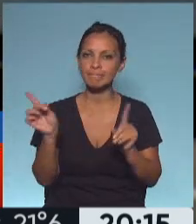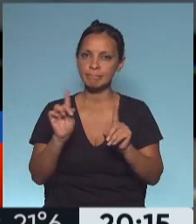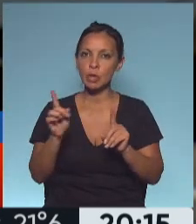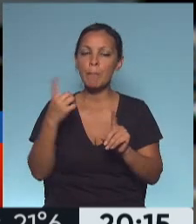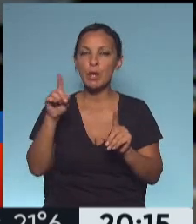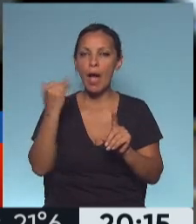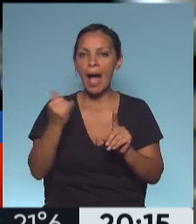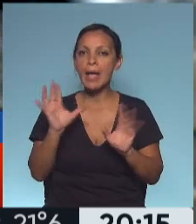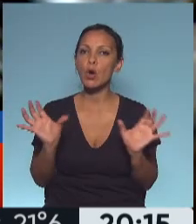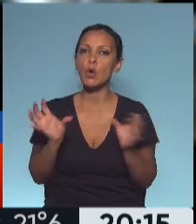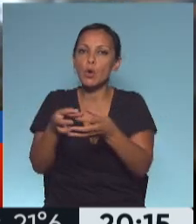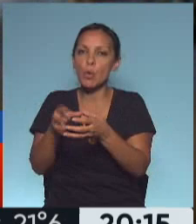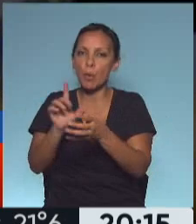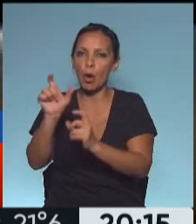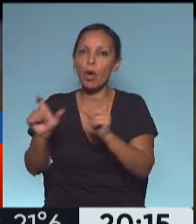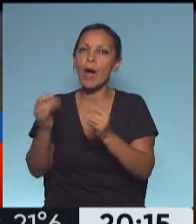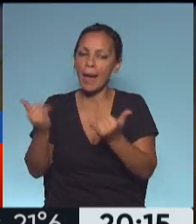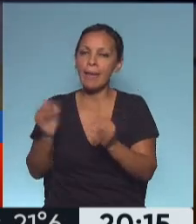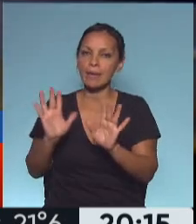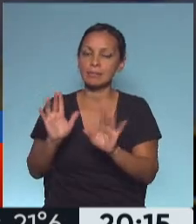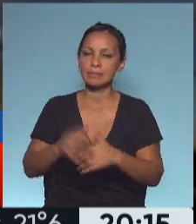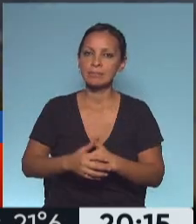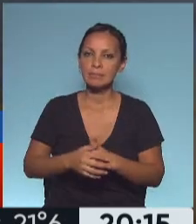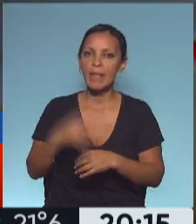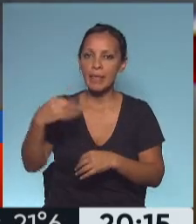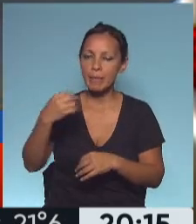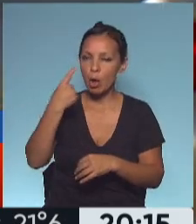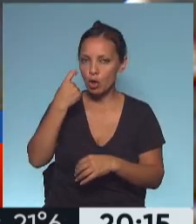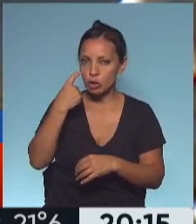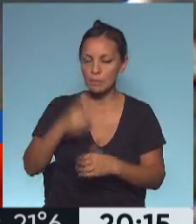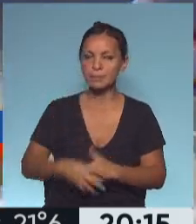una proporción baja, pero no quita que debamos prestar atención.